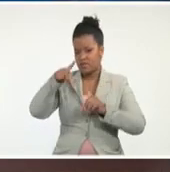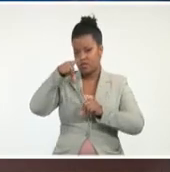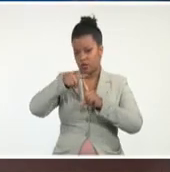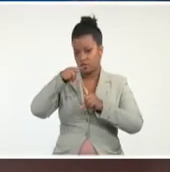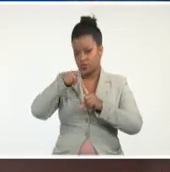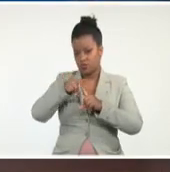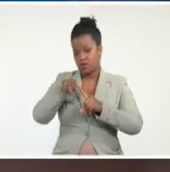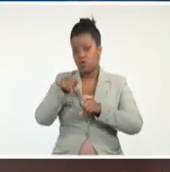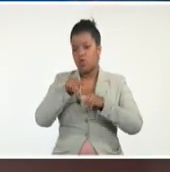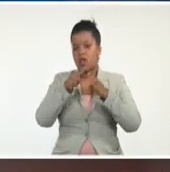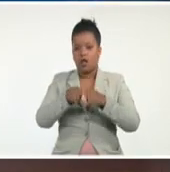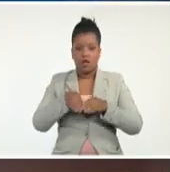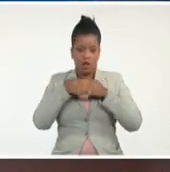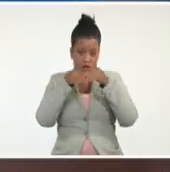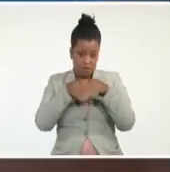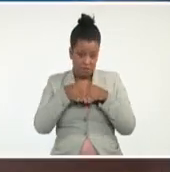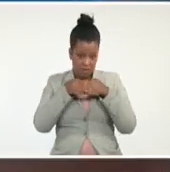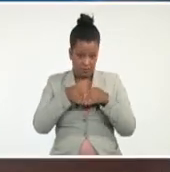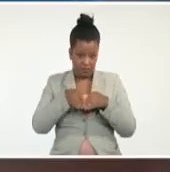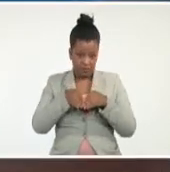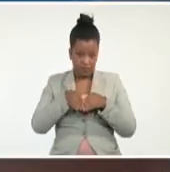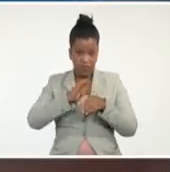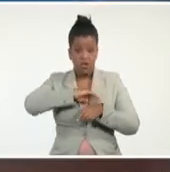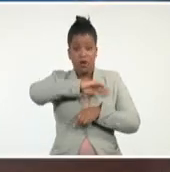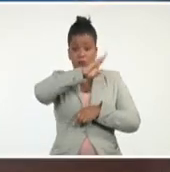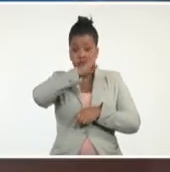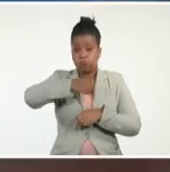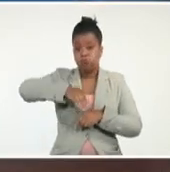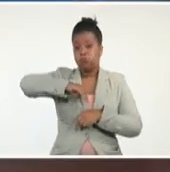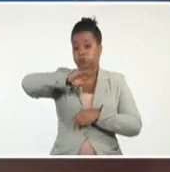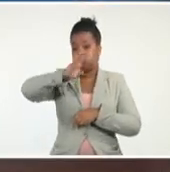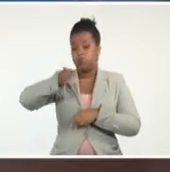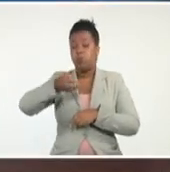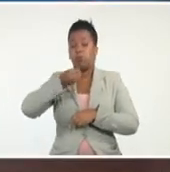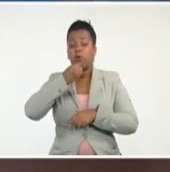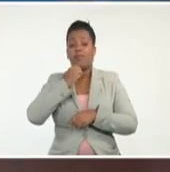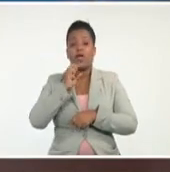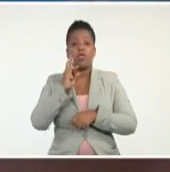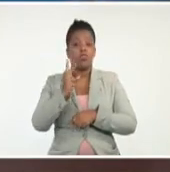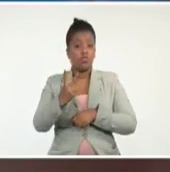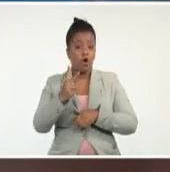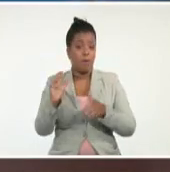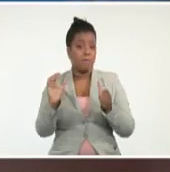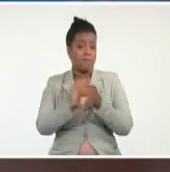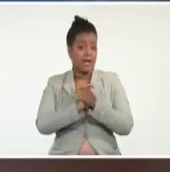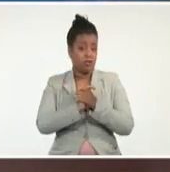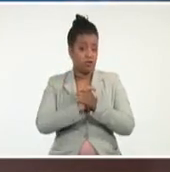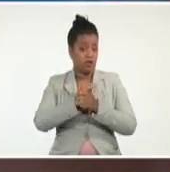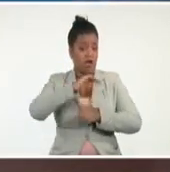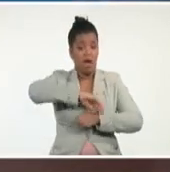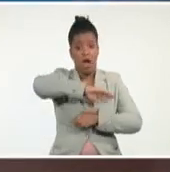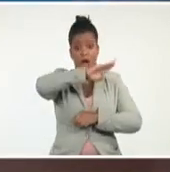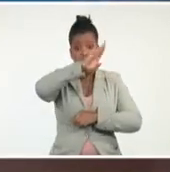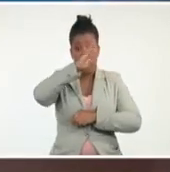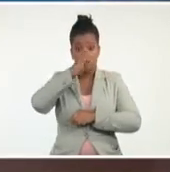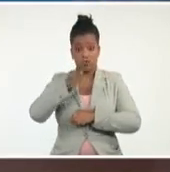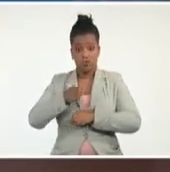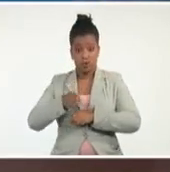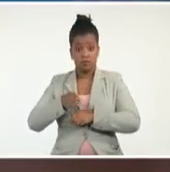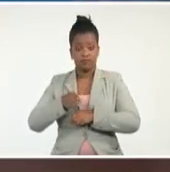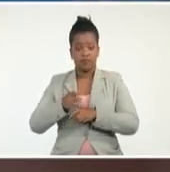y Granma. Las olas, entre 2 y 5 metros de altura, mientras avanza un poco más fuera de la costa. Y en la noche,